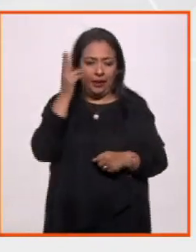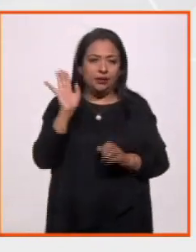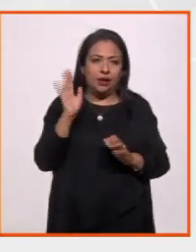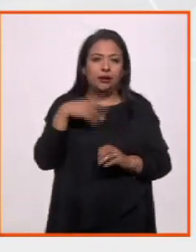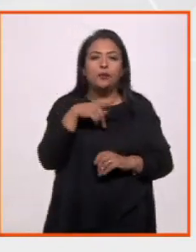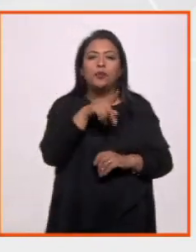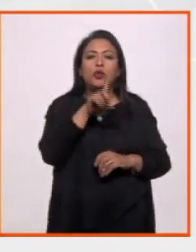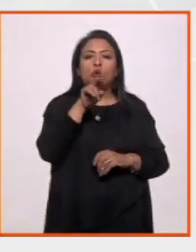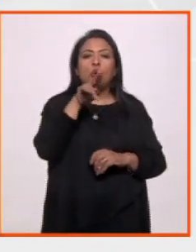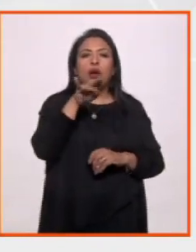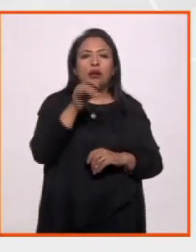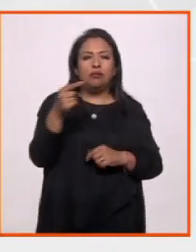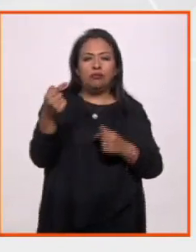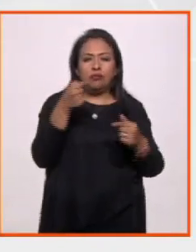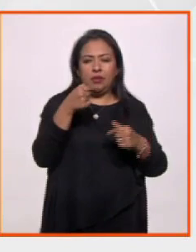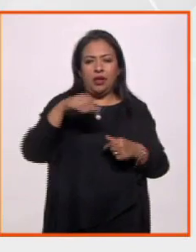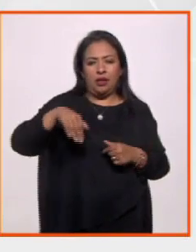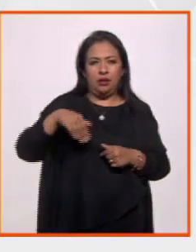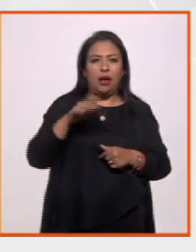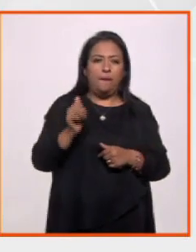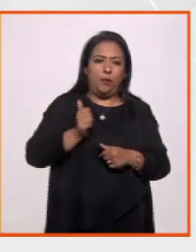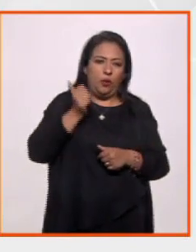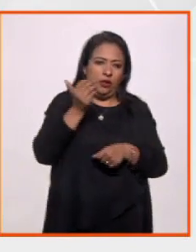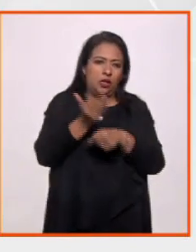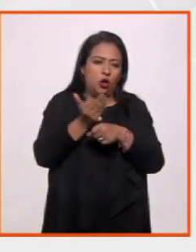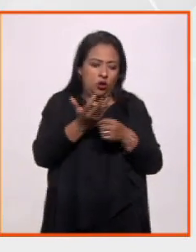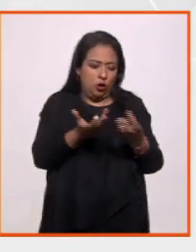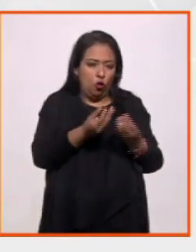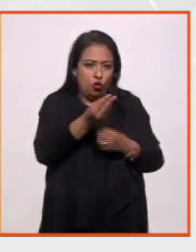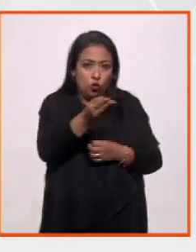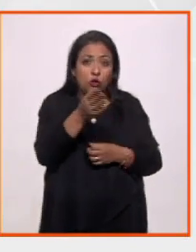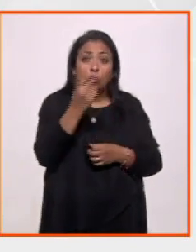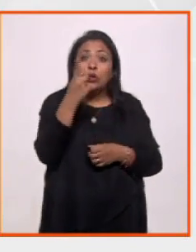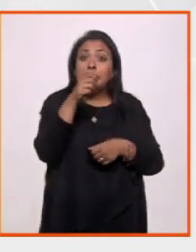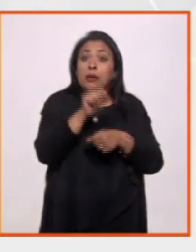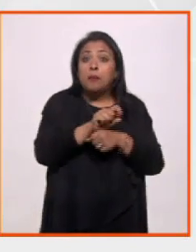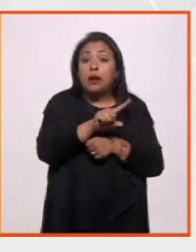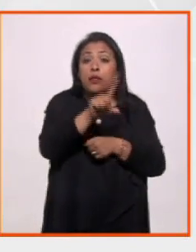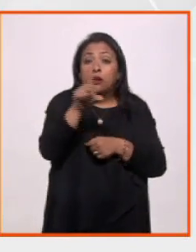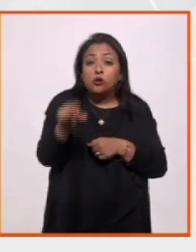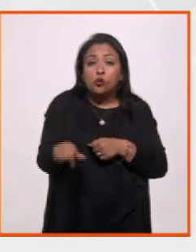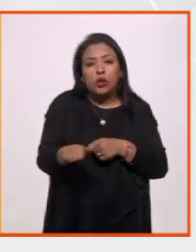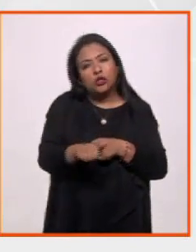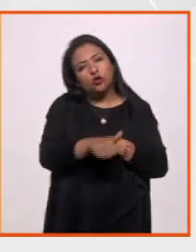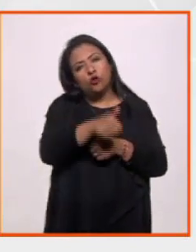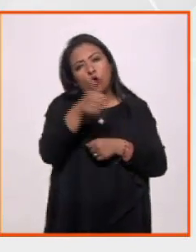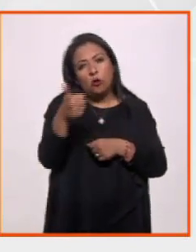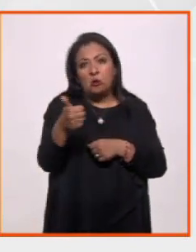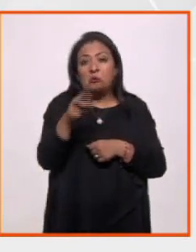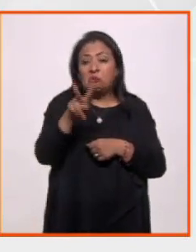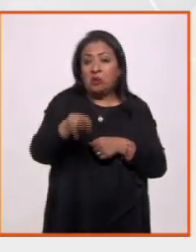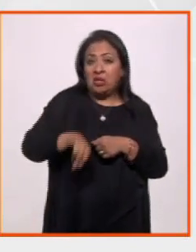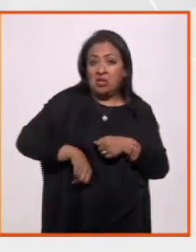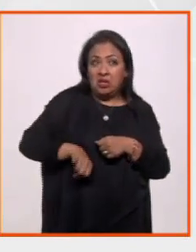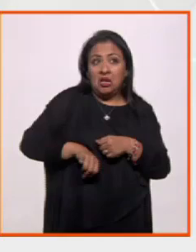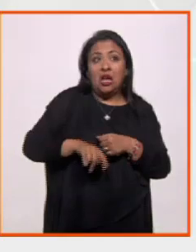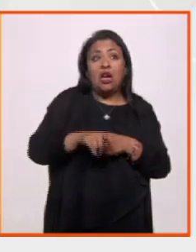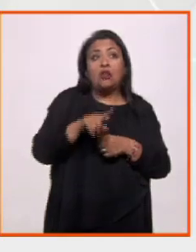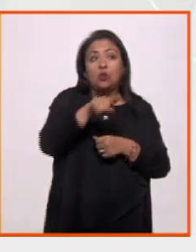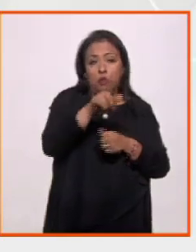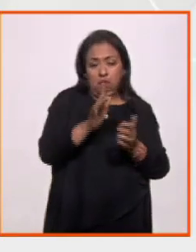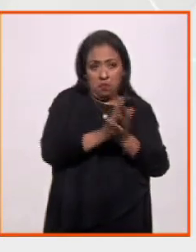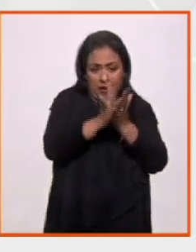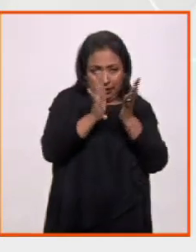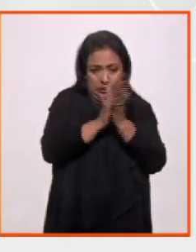Duane, me decías, vamos a aprovechar que estamos contigo aquí, una semana después, hay otra cosa, bien interesante, en la que vas a